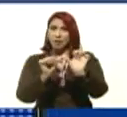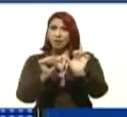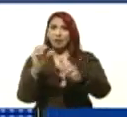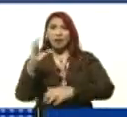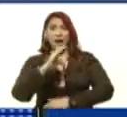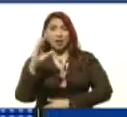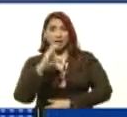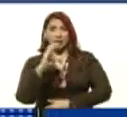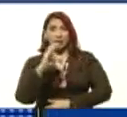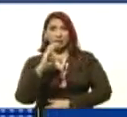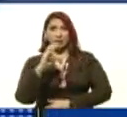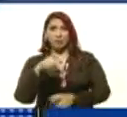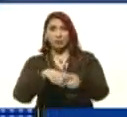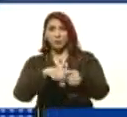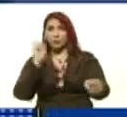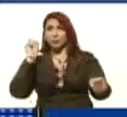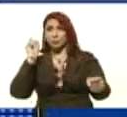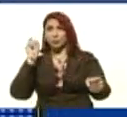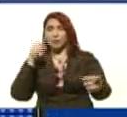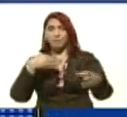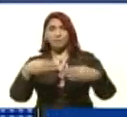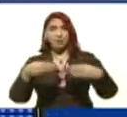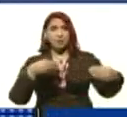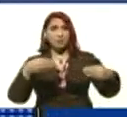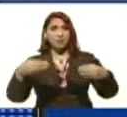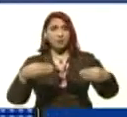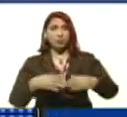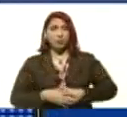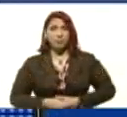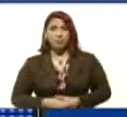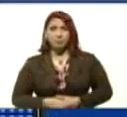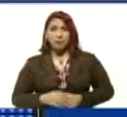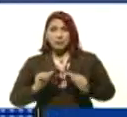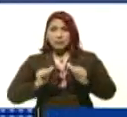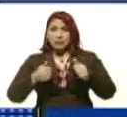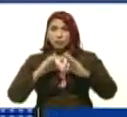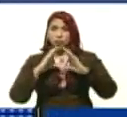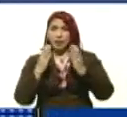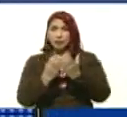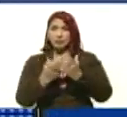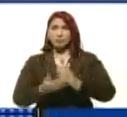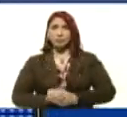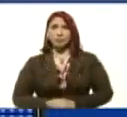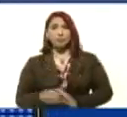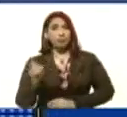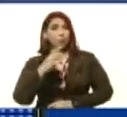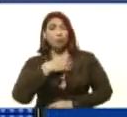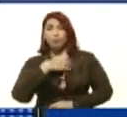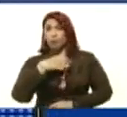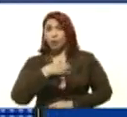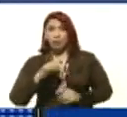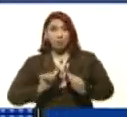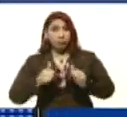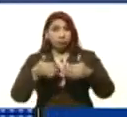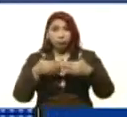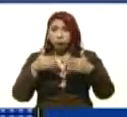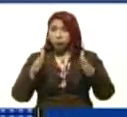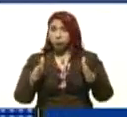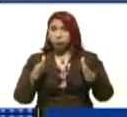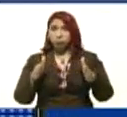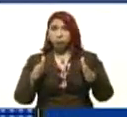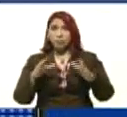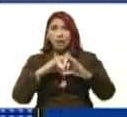Caracas exceptuada de la flexibilización y del inicio de clases. No podríamos iniciar clases. Castro